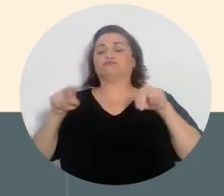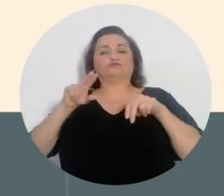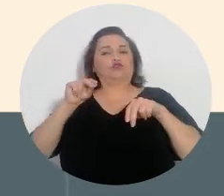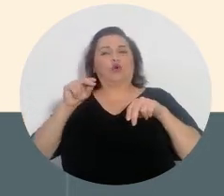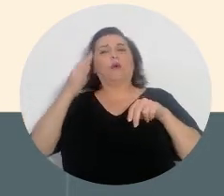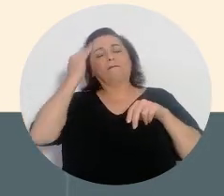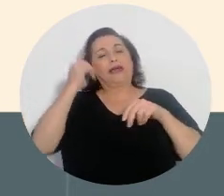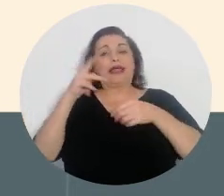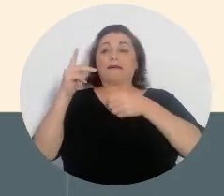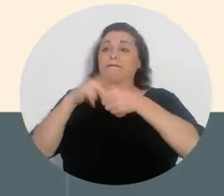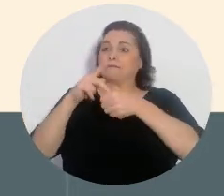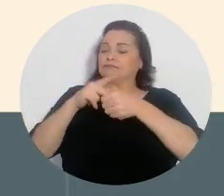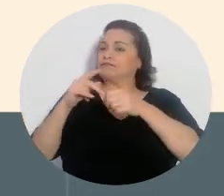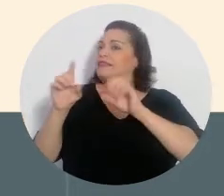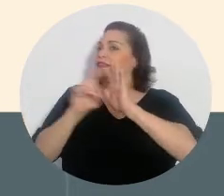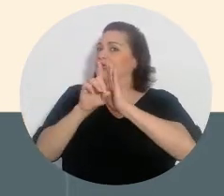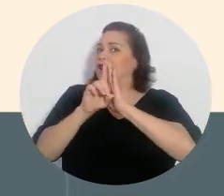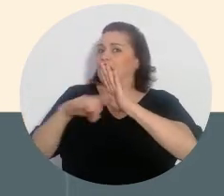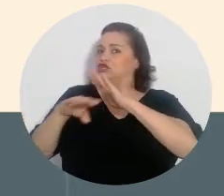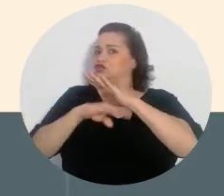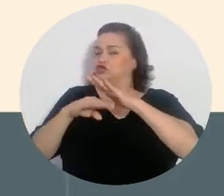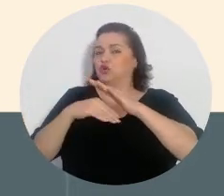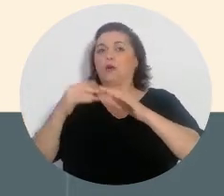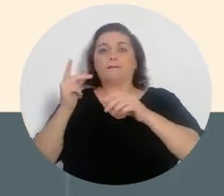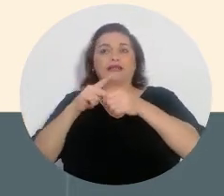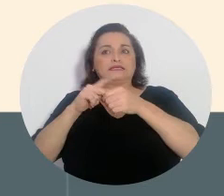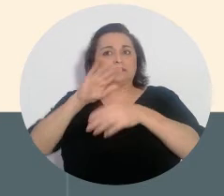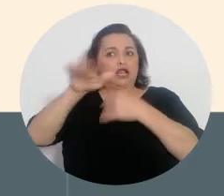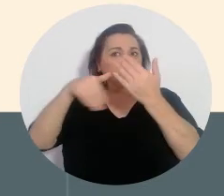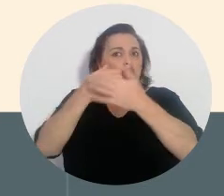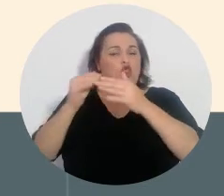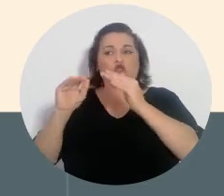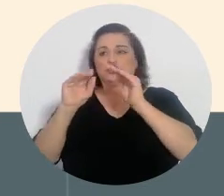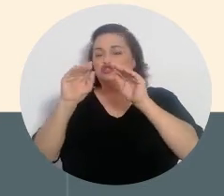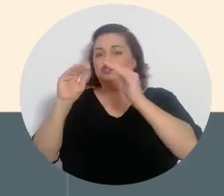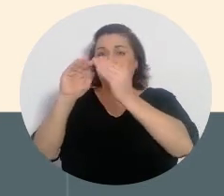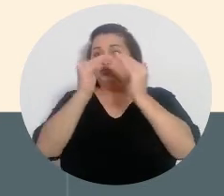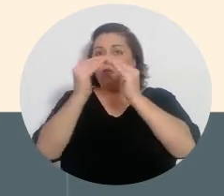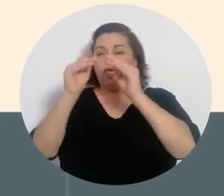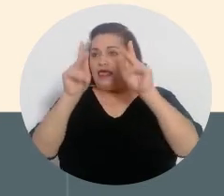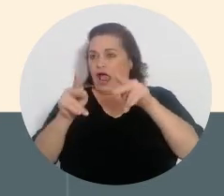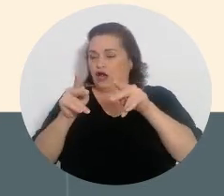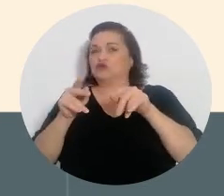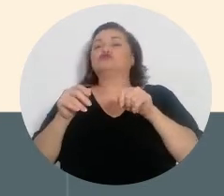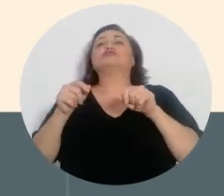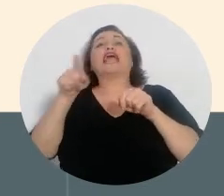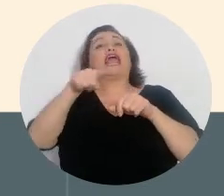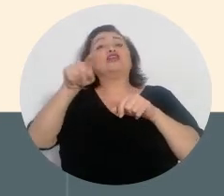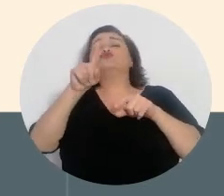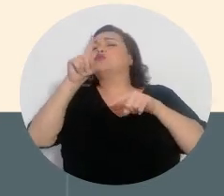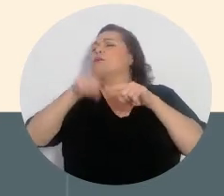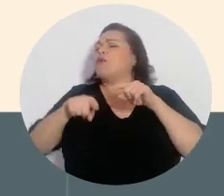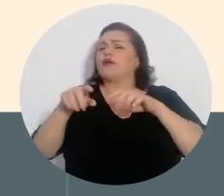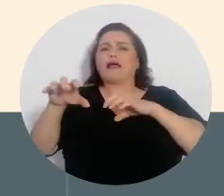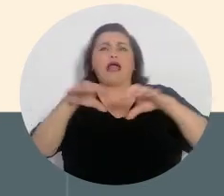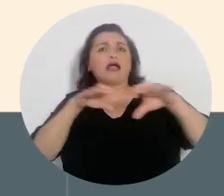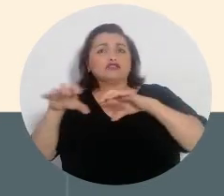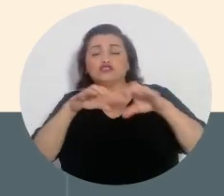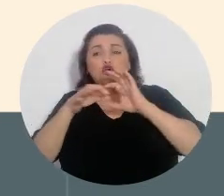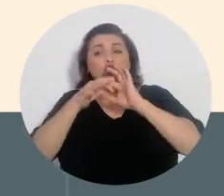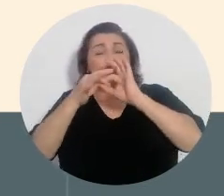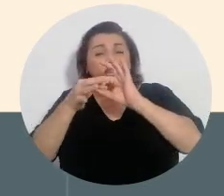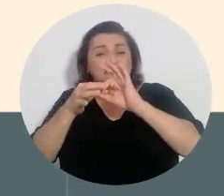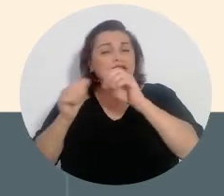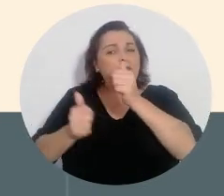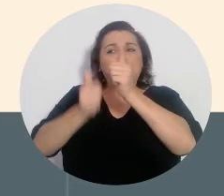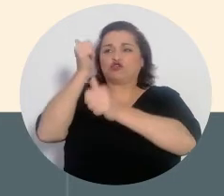de participación política que tienen todos los ciudadanos por el hecho de serlo. Esto es que no pueden llevar a cabo acciones que sí la